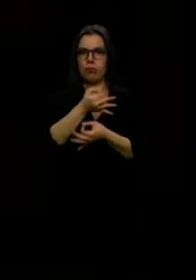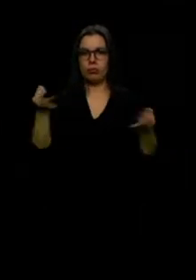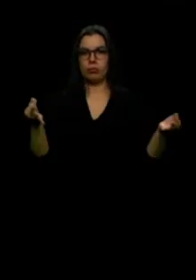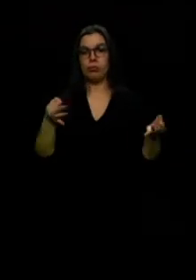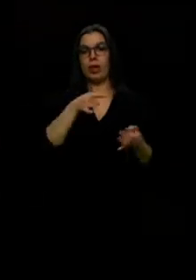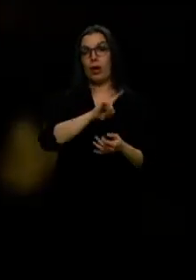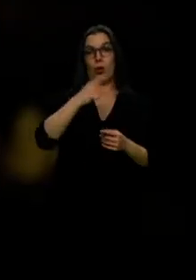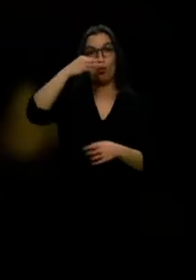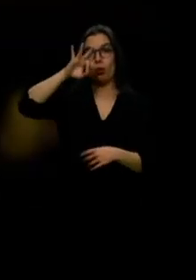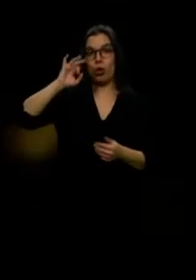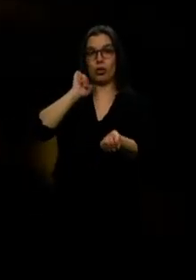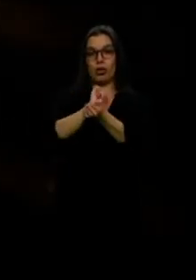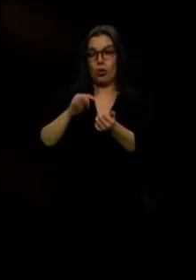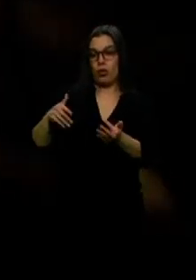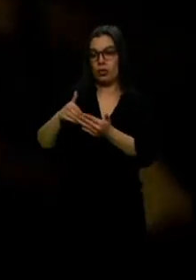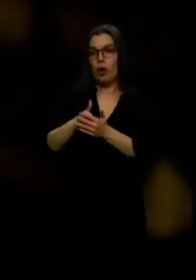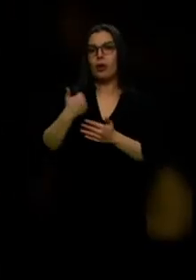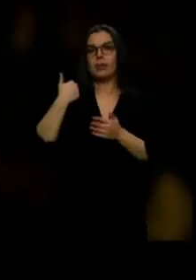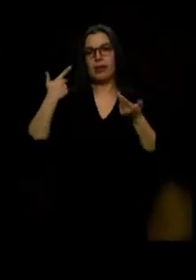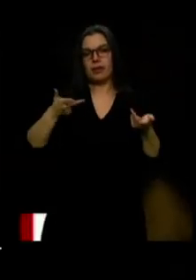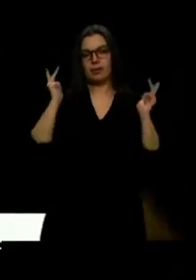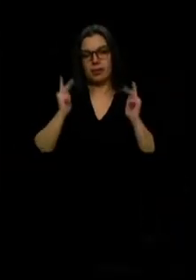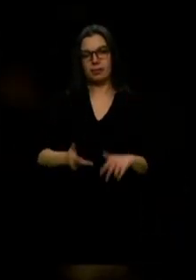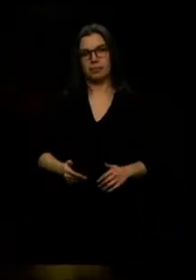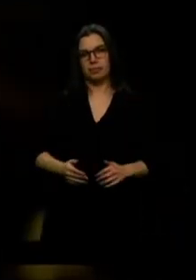momento, ha quedado, como les decimos, en libertad con cargos.